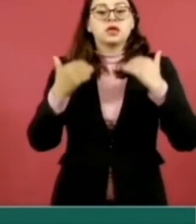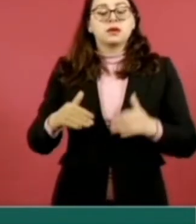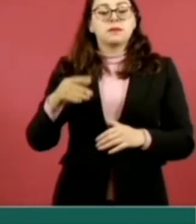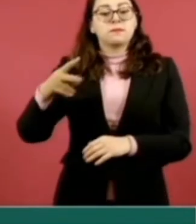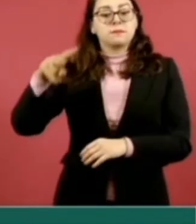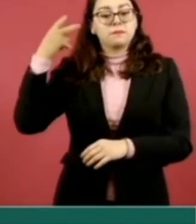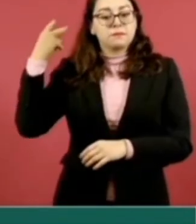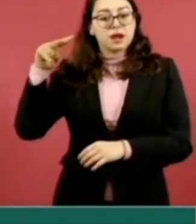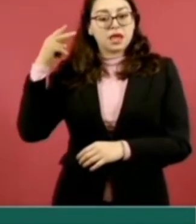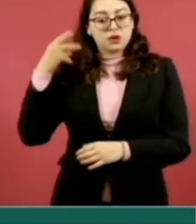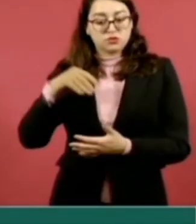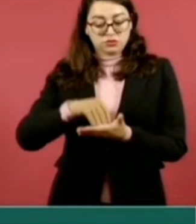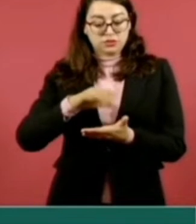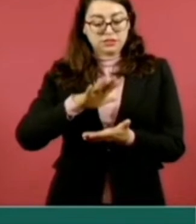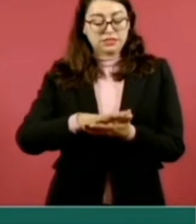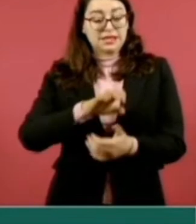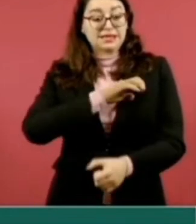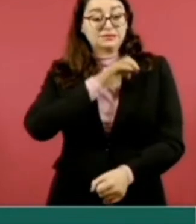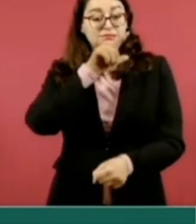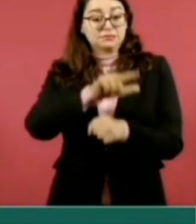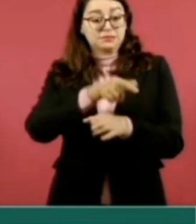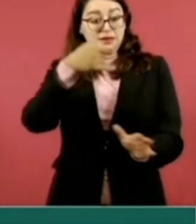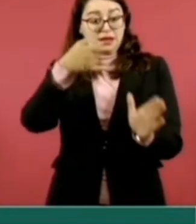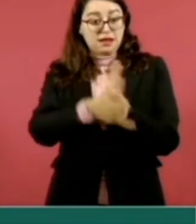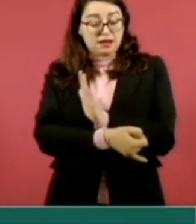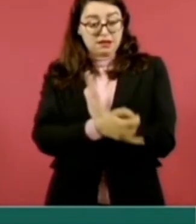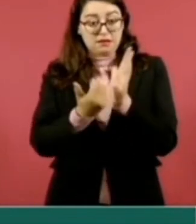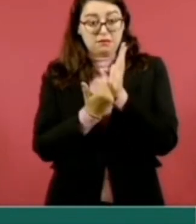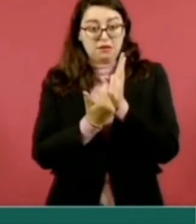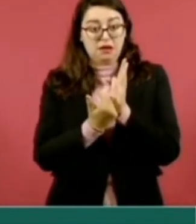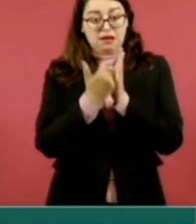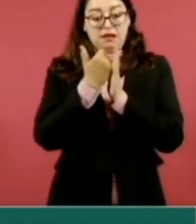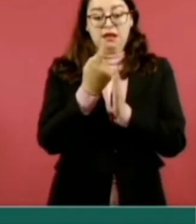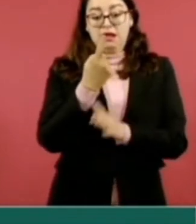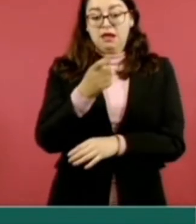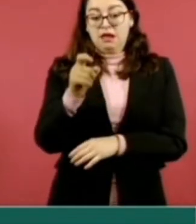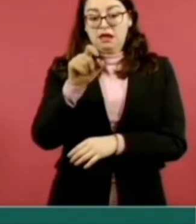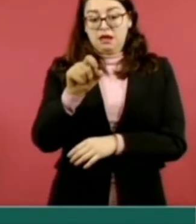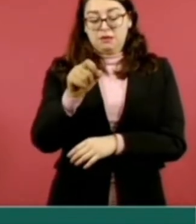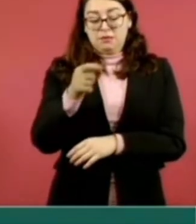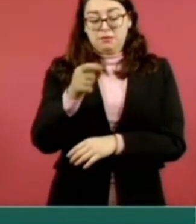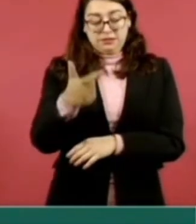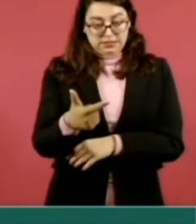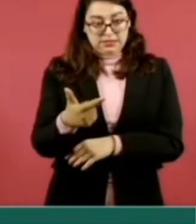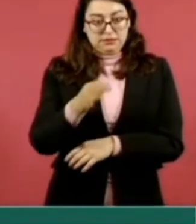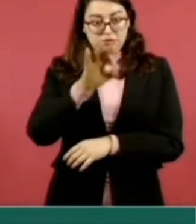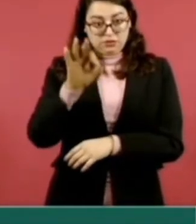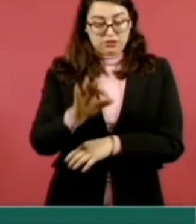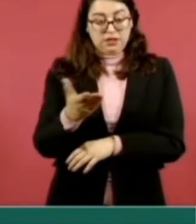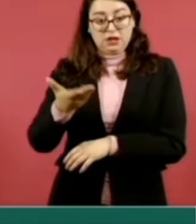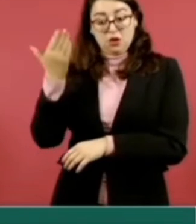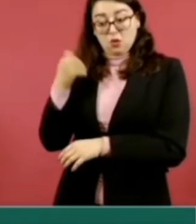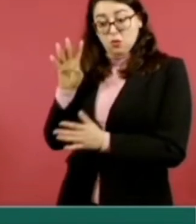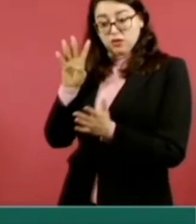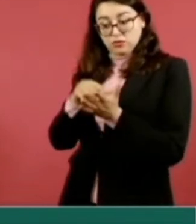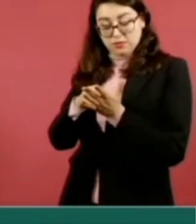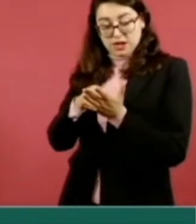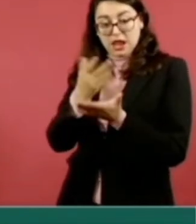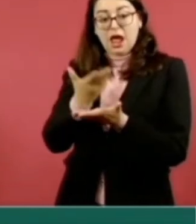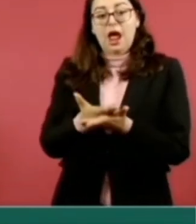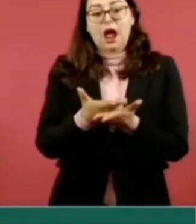mensual de consulta de especialidad tuvo un crecimiento del 127 por ciento, pasaron de 4 mil 643 a 10 mil